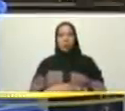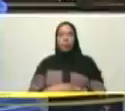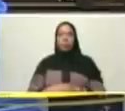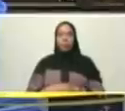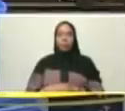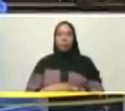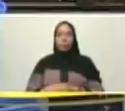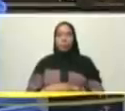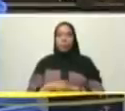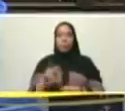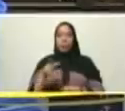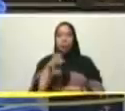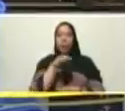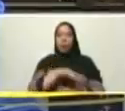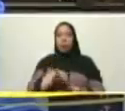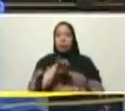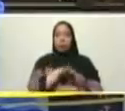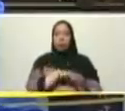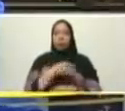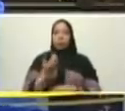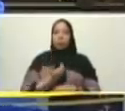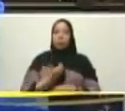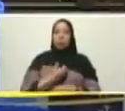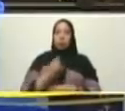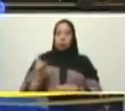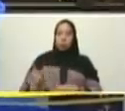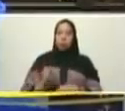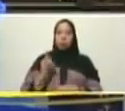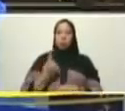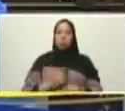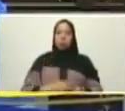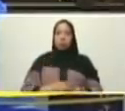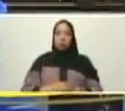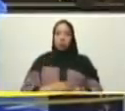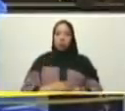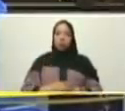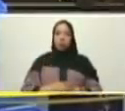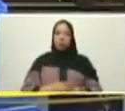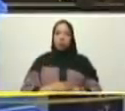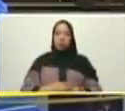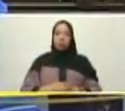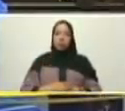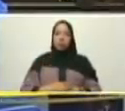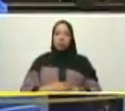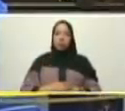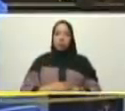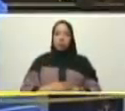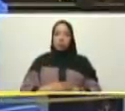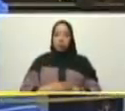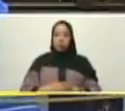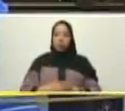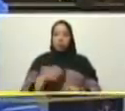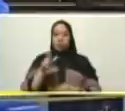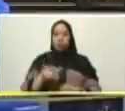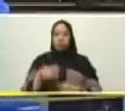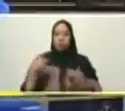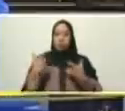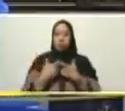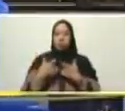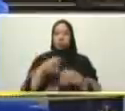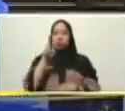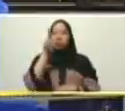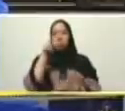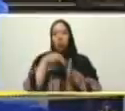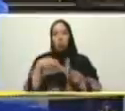ese muchacho lo eligieron alcalde por primera vez ustedes saben en qué año estaba muchachito en el año 2000